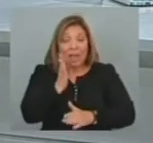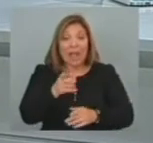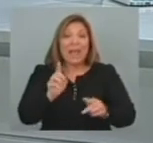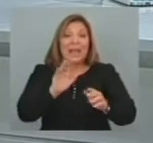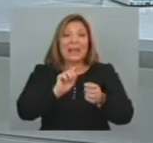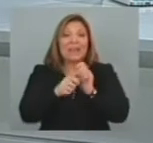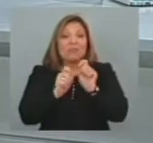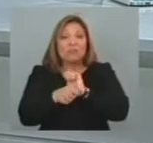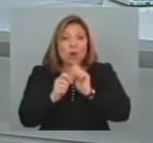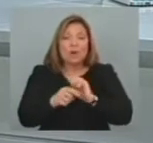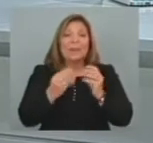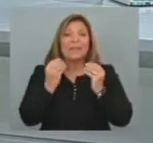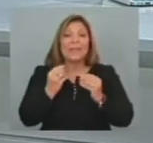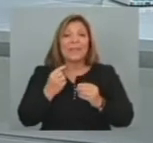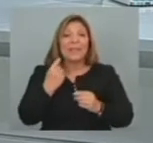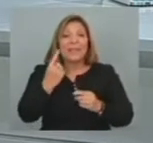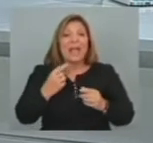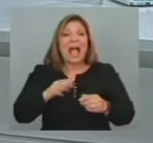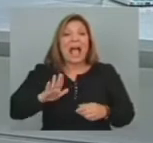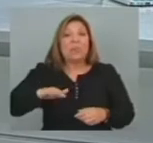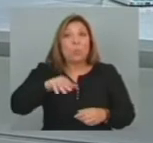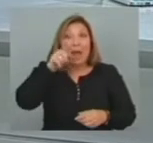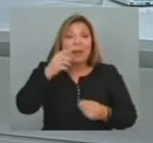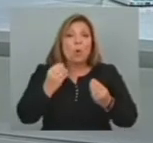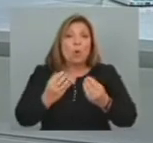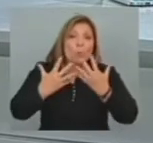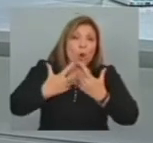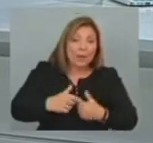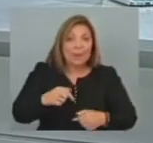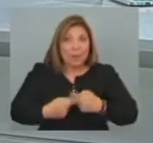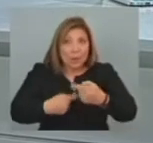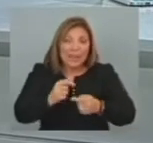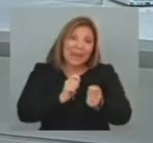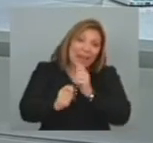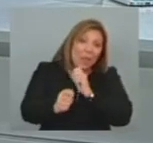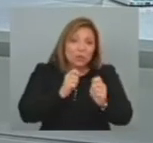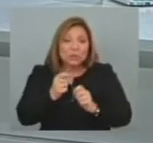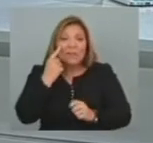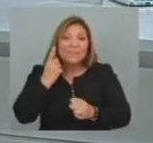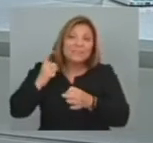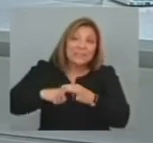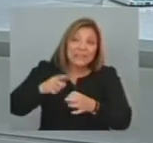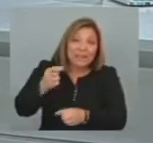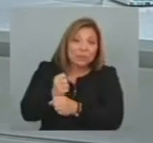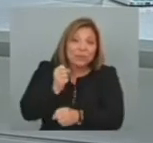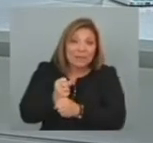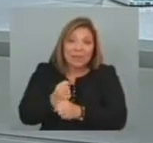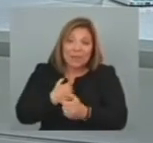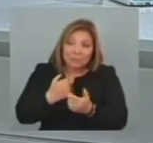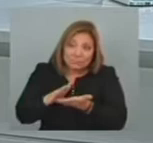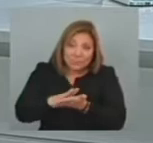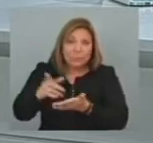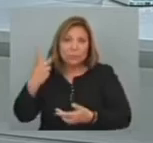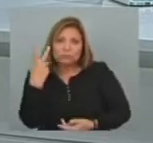reforma Operativa En la dirección Nacional De aduanas Mientras tanto Se continuará Negociando Con el sindicato De trabajadores Que se